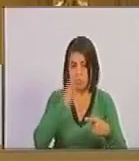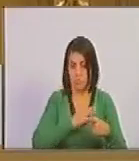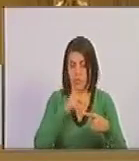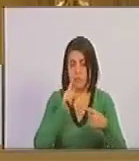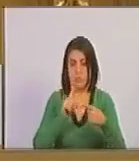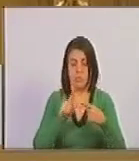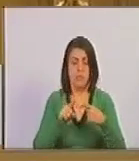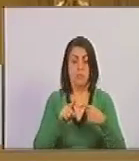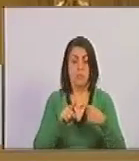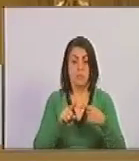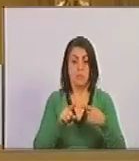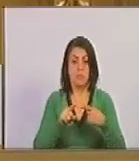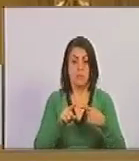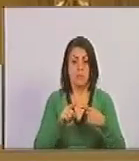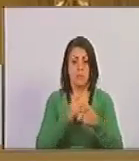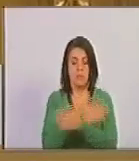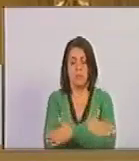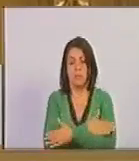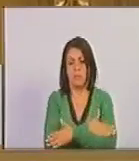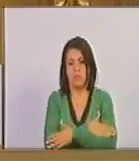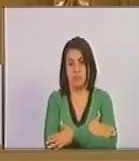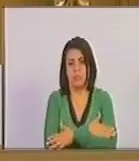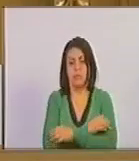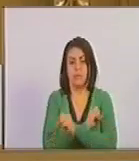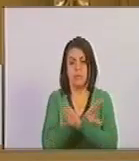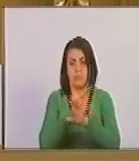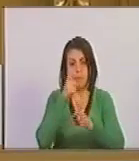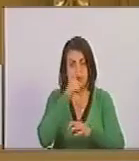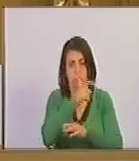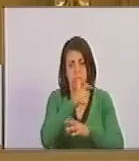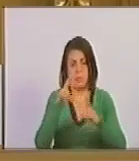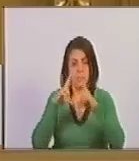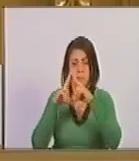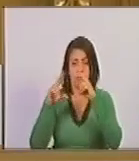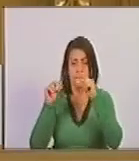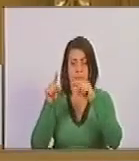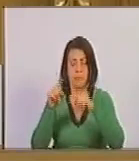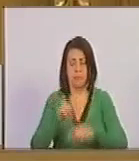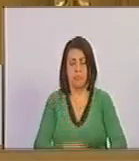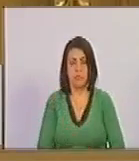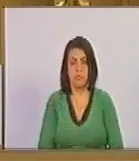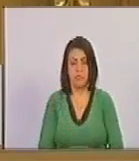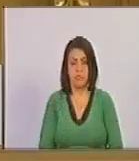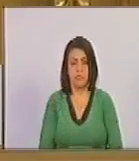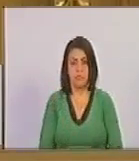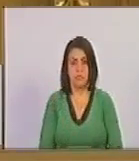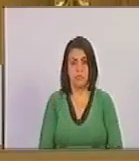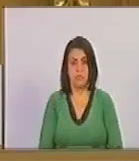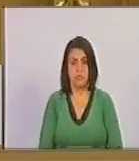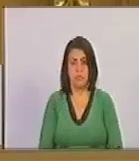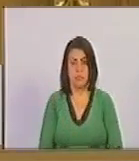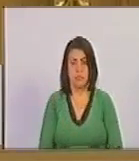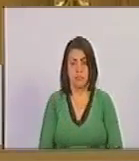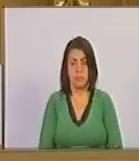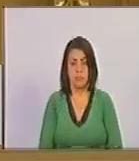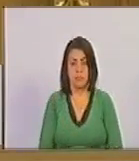felicitación al pueblo y al gobierno de Nicaragua, el pueblo nicaragüense, perdón,